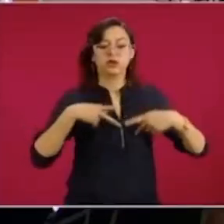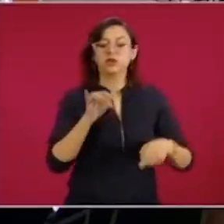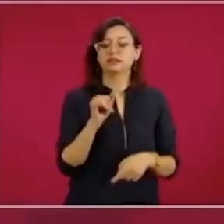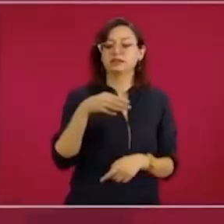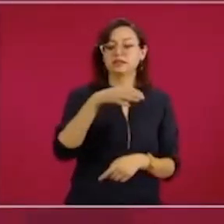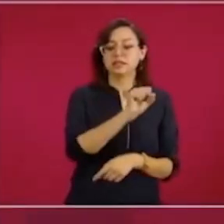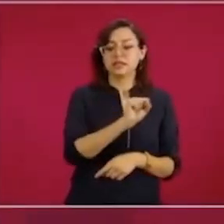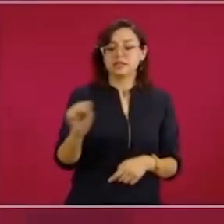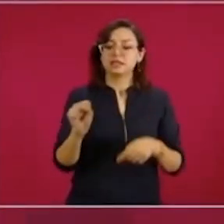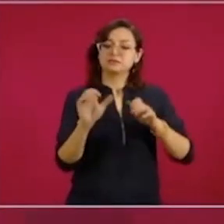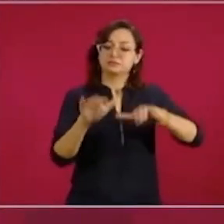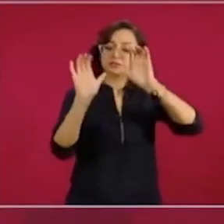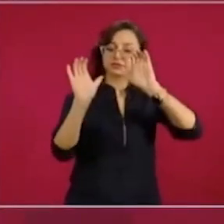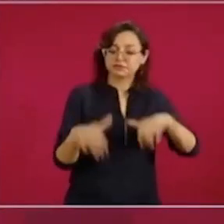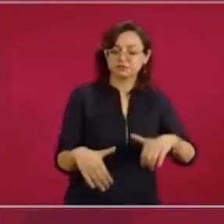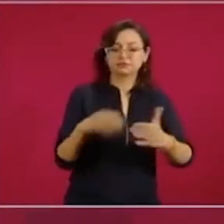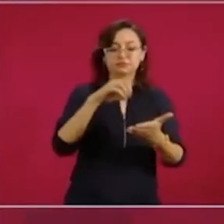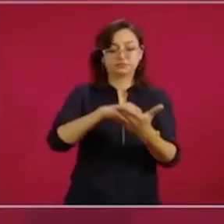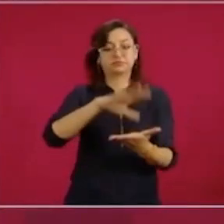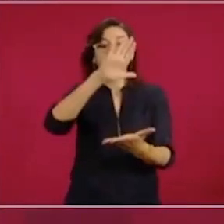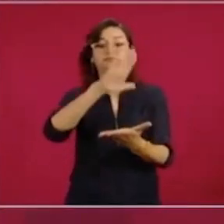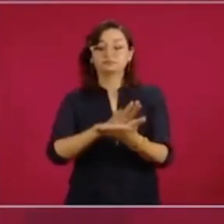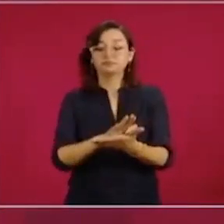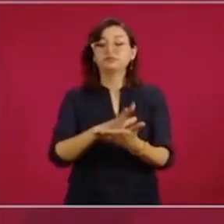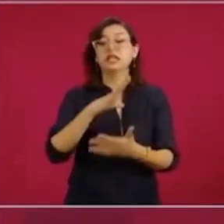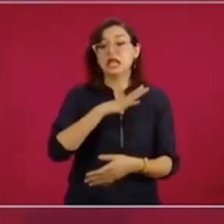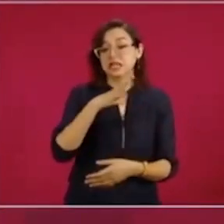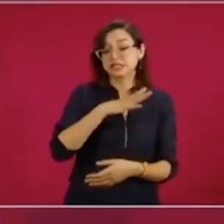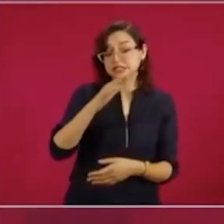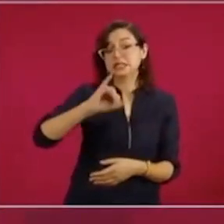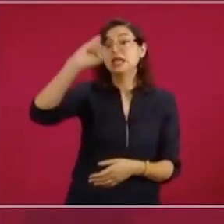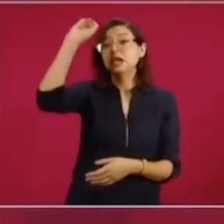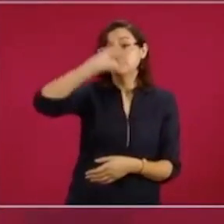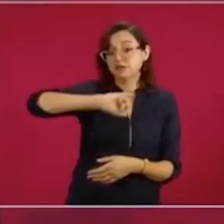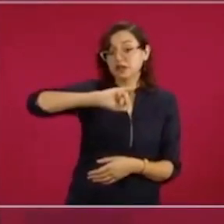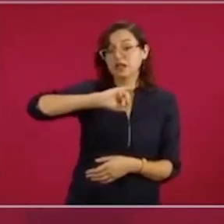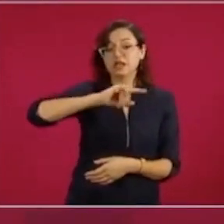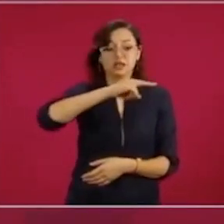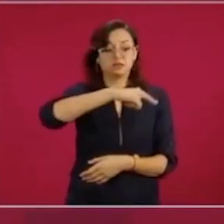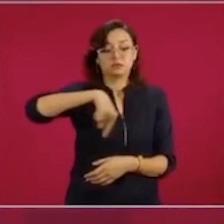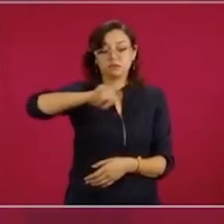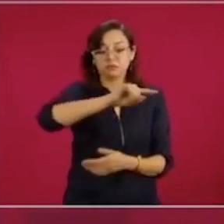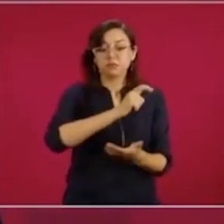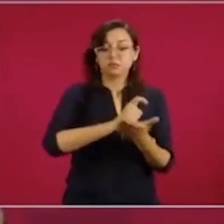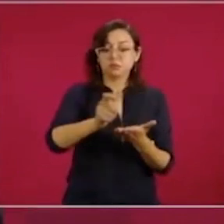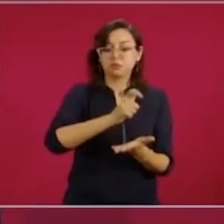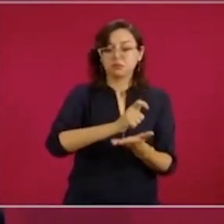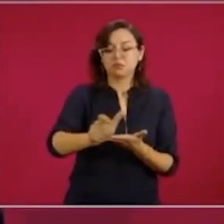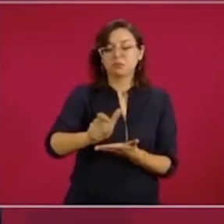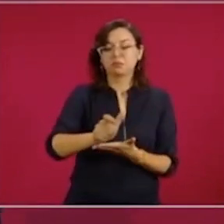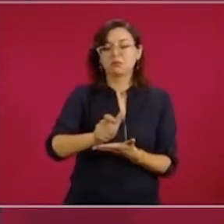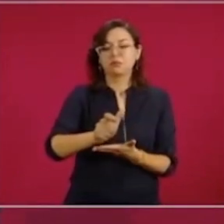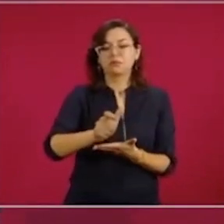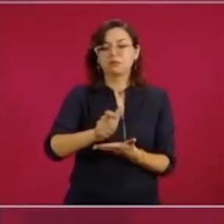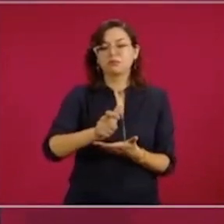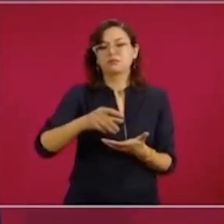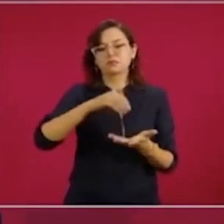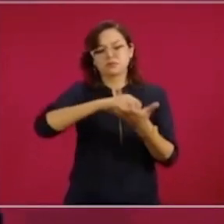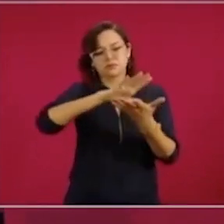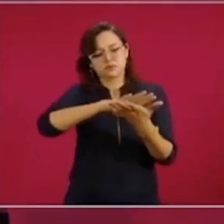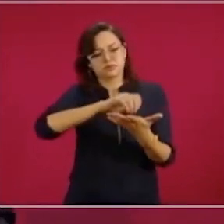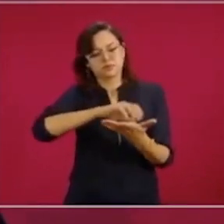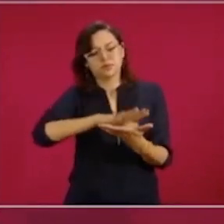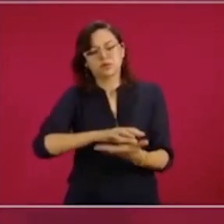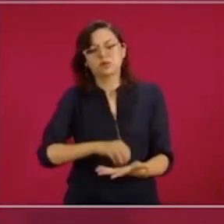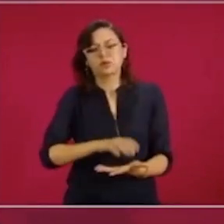cualquier persona con un registro patronal, es decir, cualquier empresario de los cerca de millón de registros que